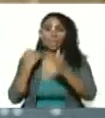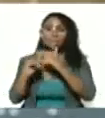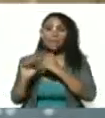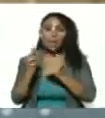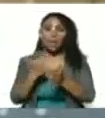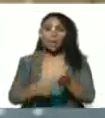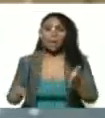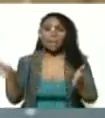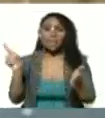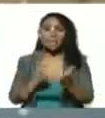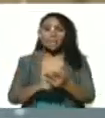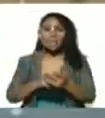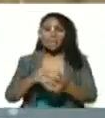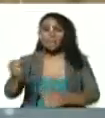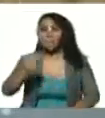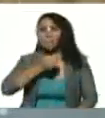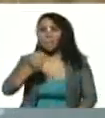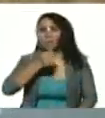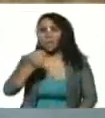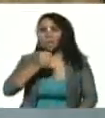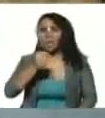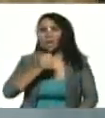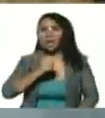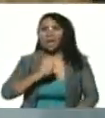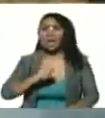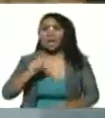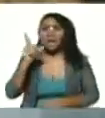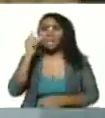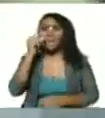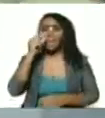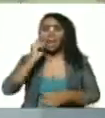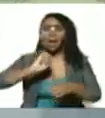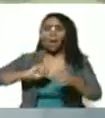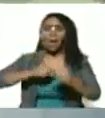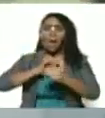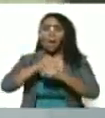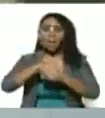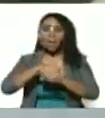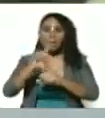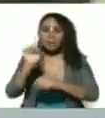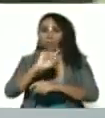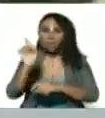repetir, las periodistas, Jorge Antonio Rodríguez. No, no, no, no, no, no, no.